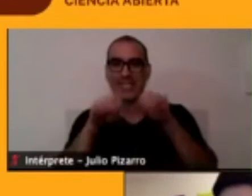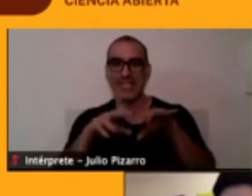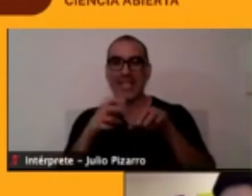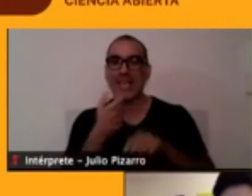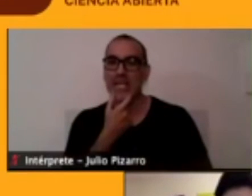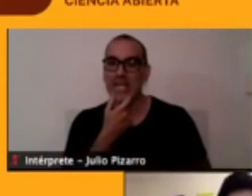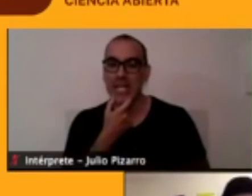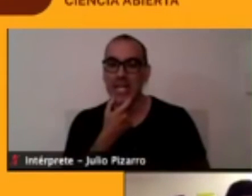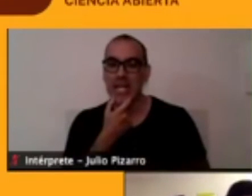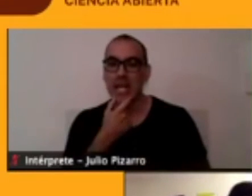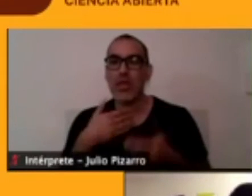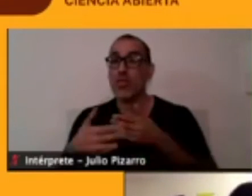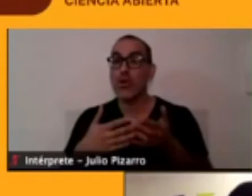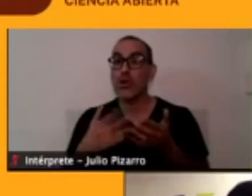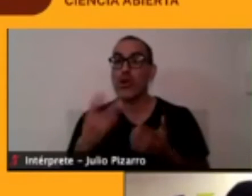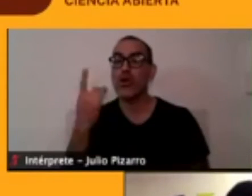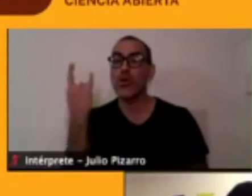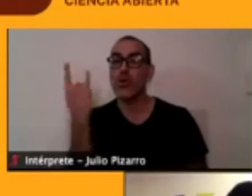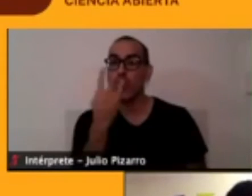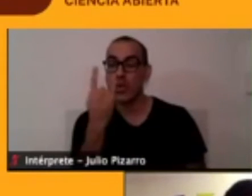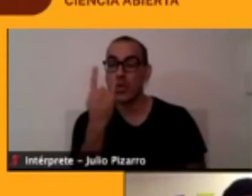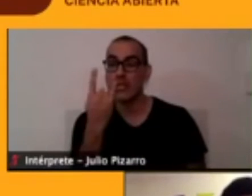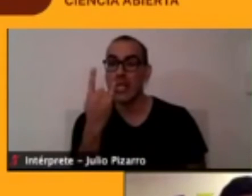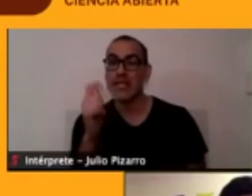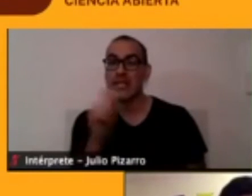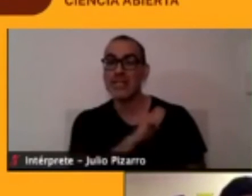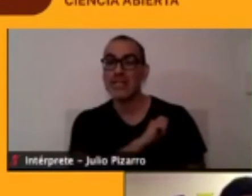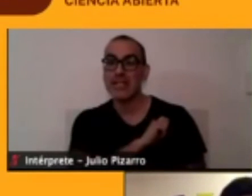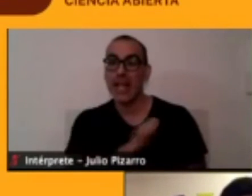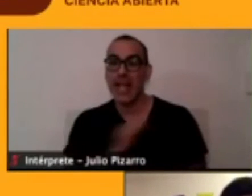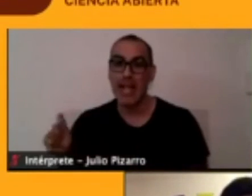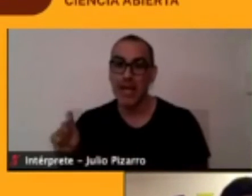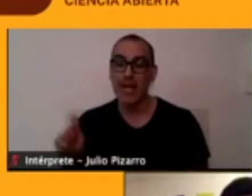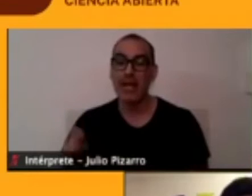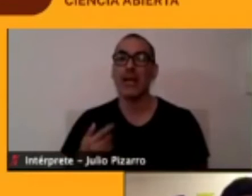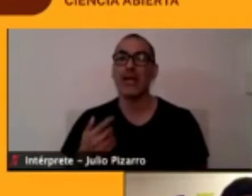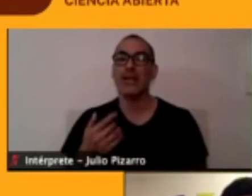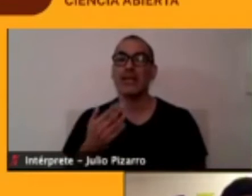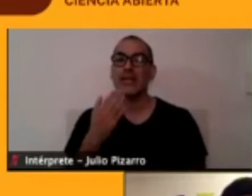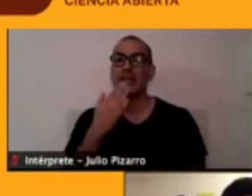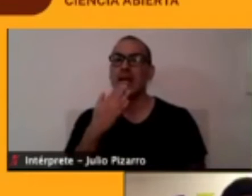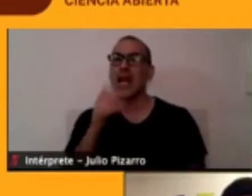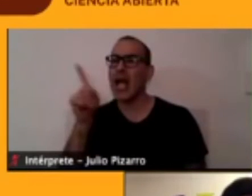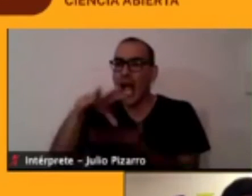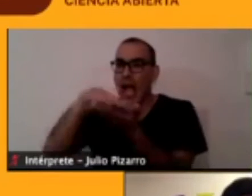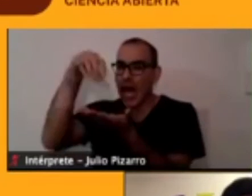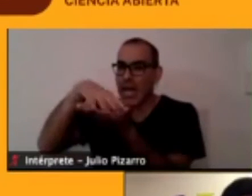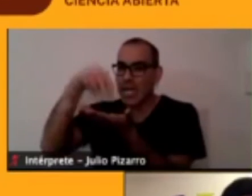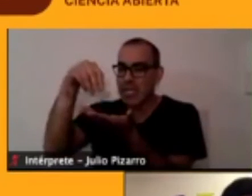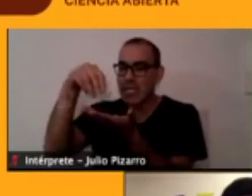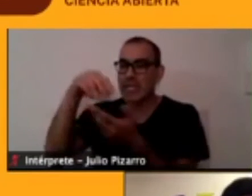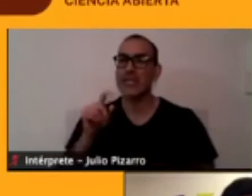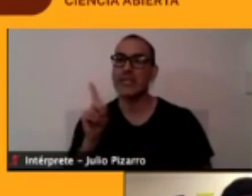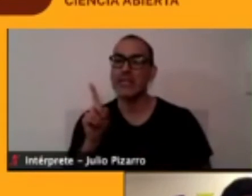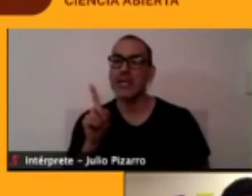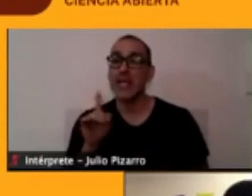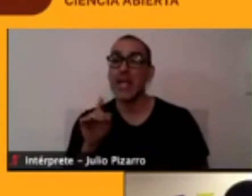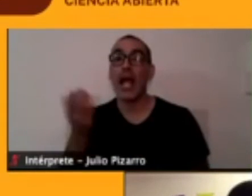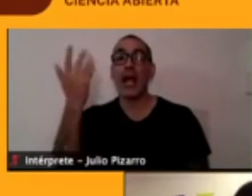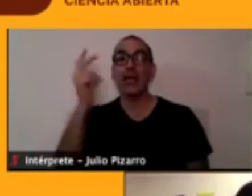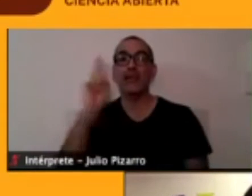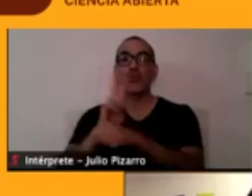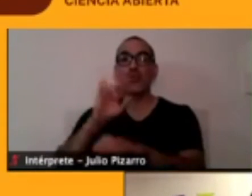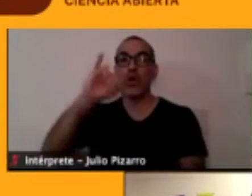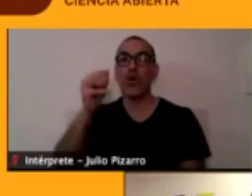Atacama. No, perdón, de Tarapacá, en Arica. Y mi profesor en ese momento, el profesor Jaime Gómez, él